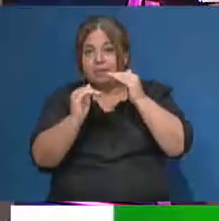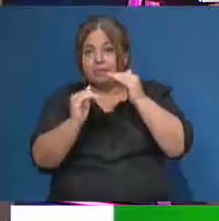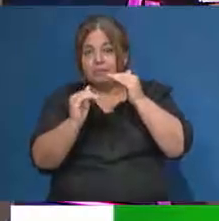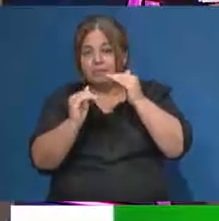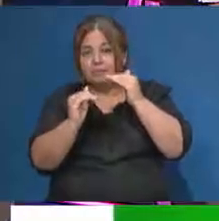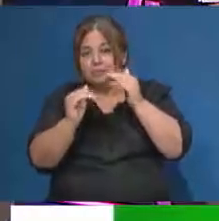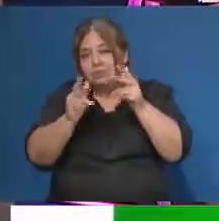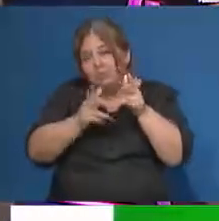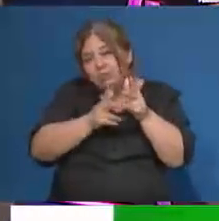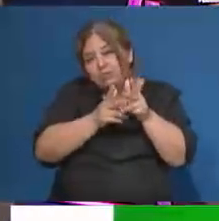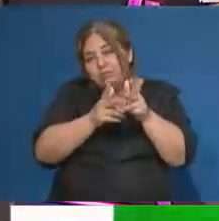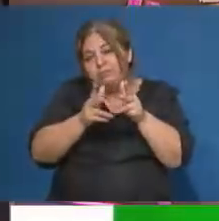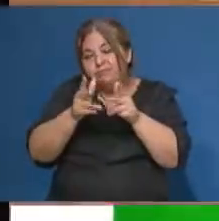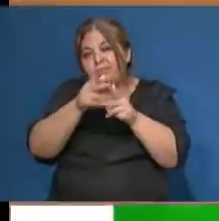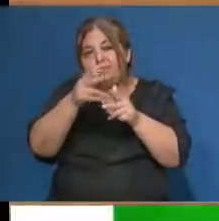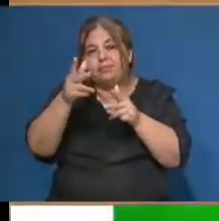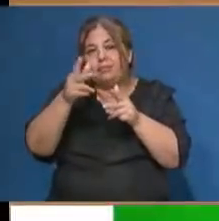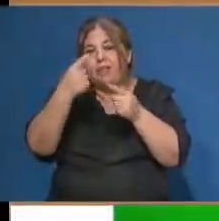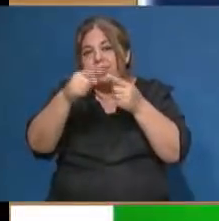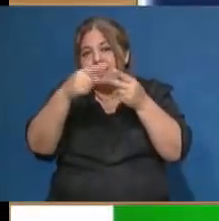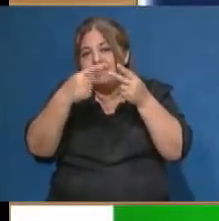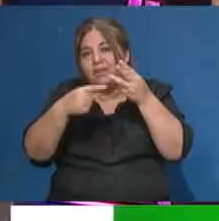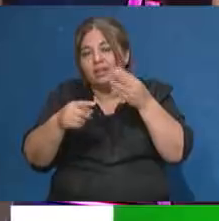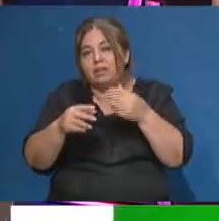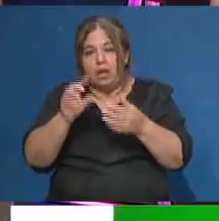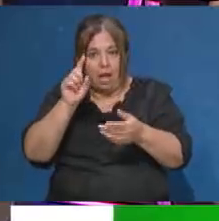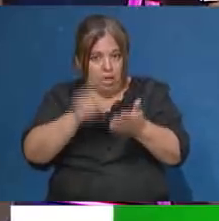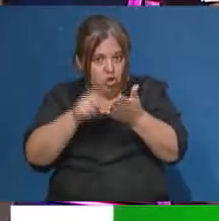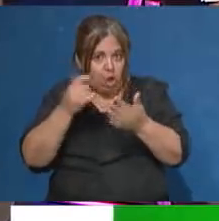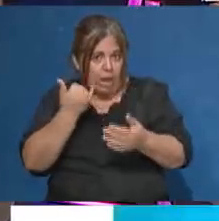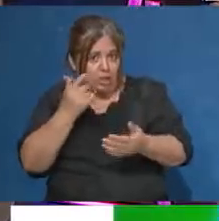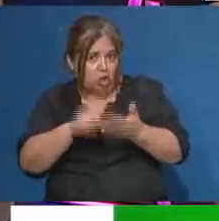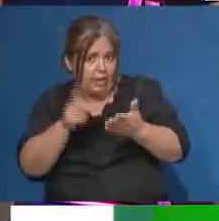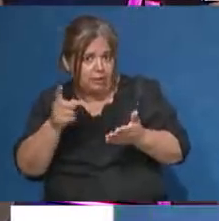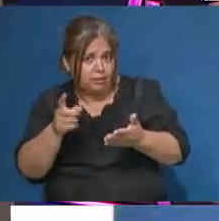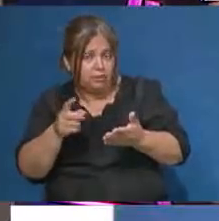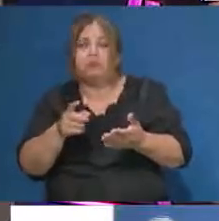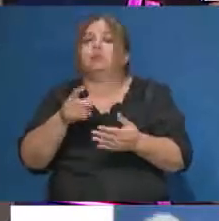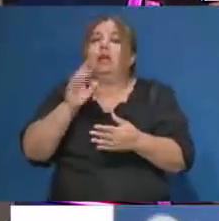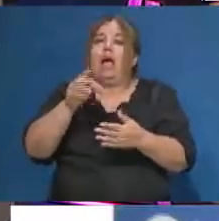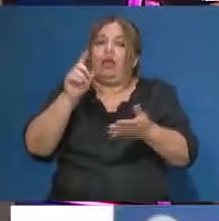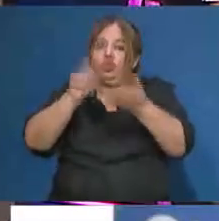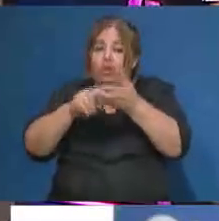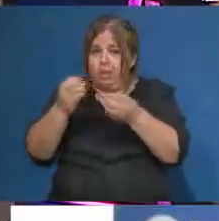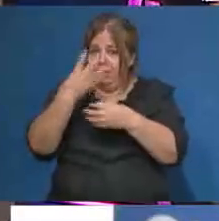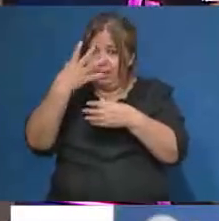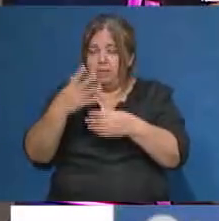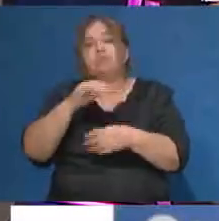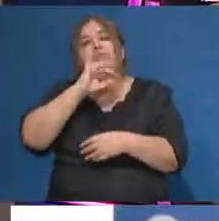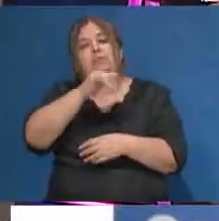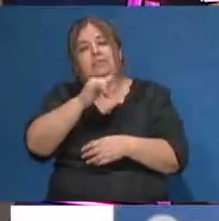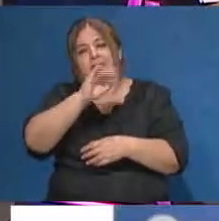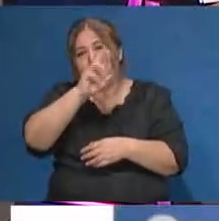para ese trayecto, las distintas alternativas. Acá tenés que tocar. Si tocas alguna en particular, allí te aparece, ¿no es cierto? Así es.